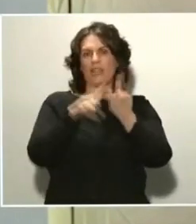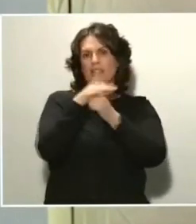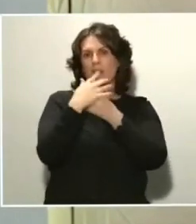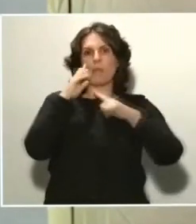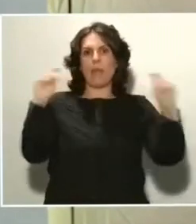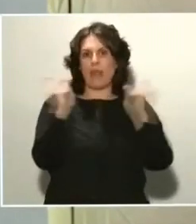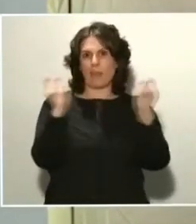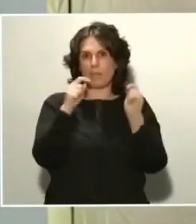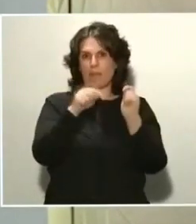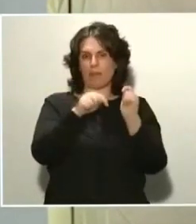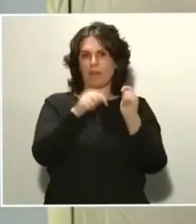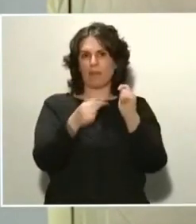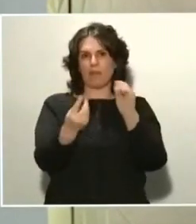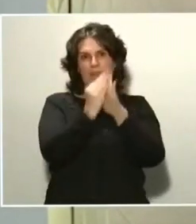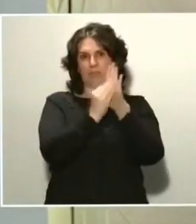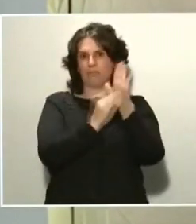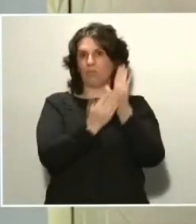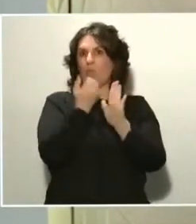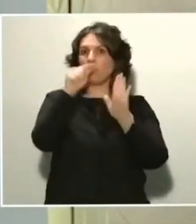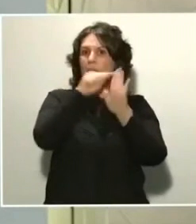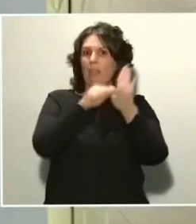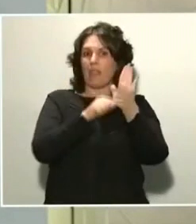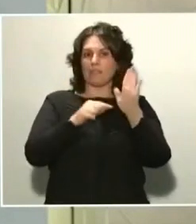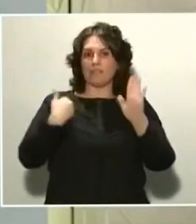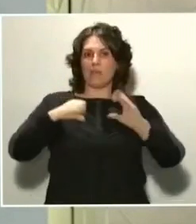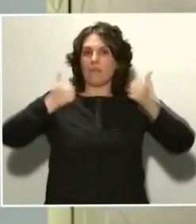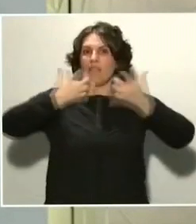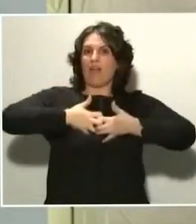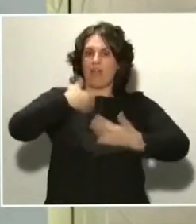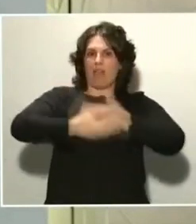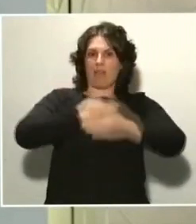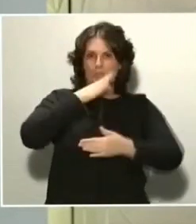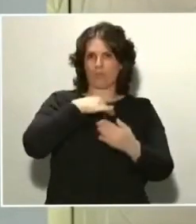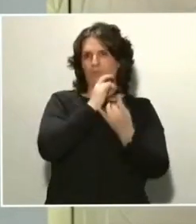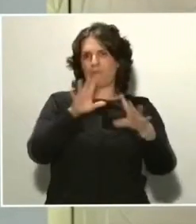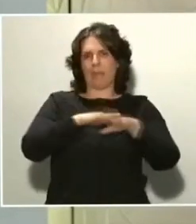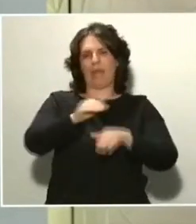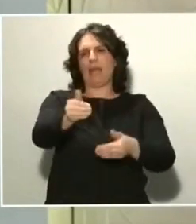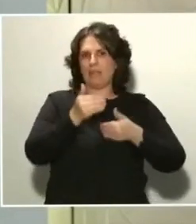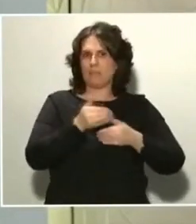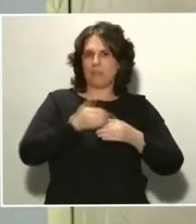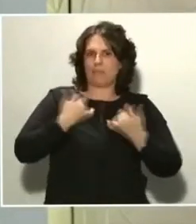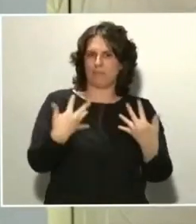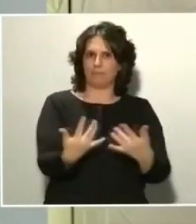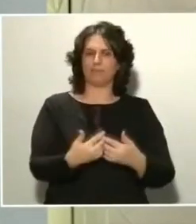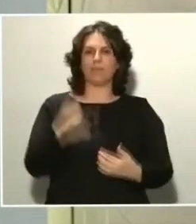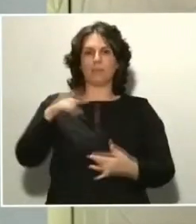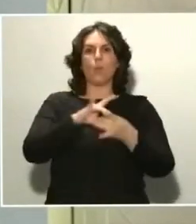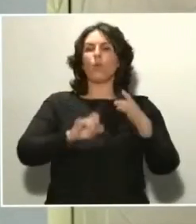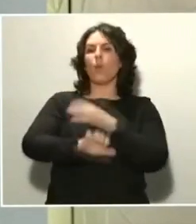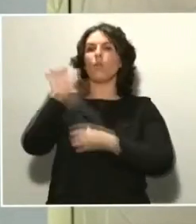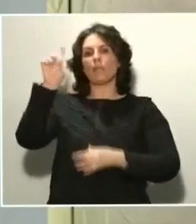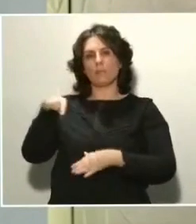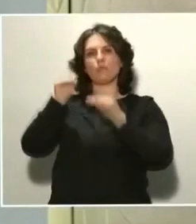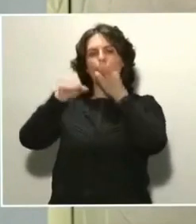todas las medidas en funcionamiento. Por su parte, la Unión Europea también sacó una convocatoria express, que se resolvió